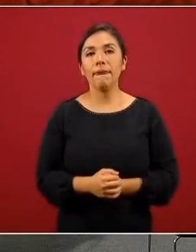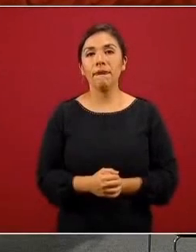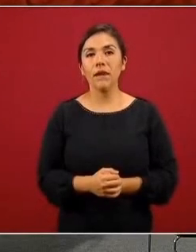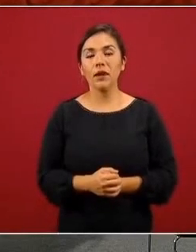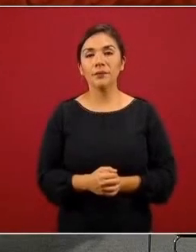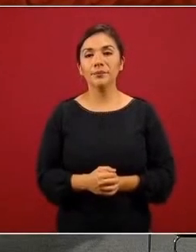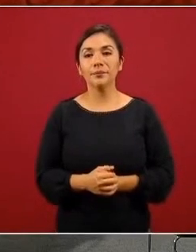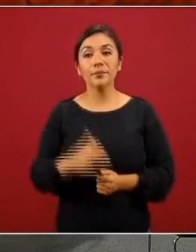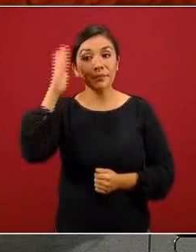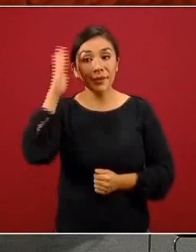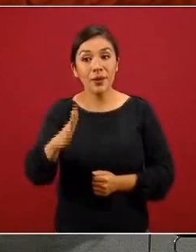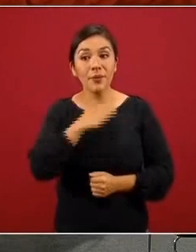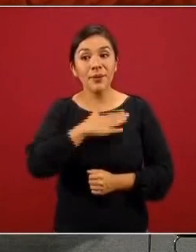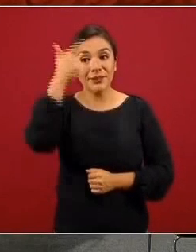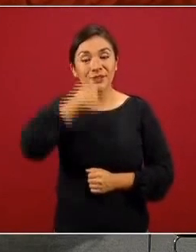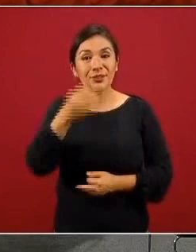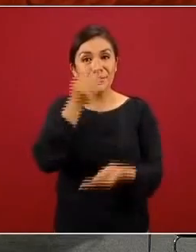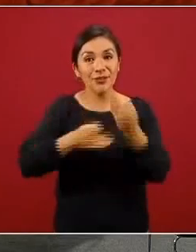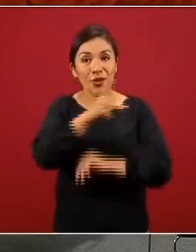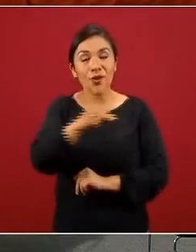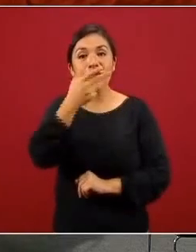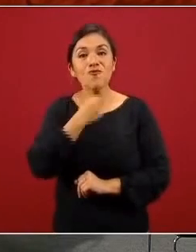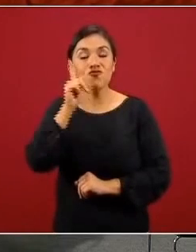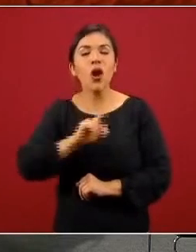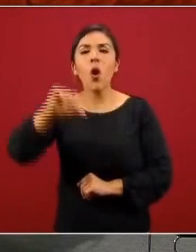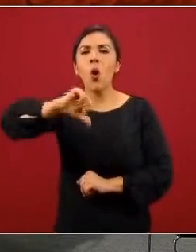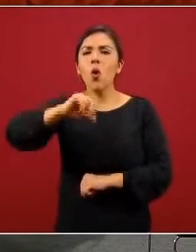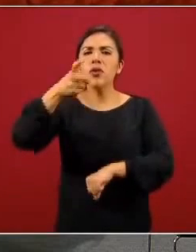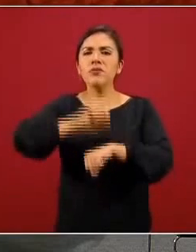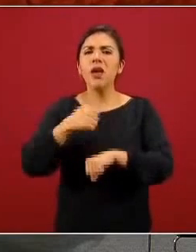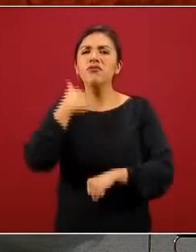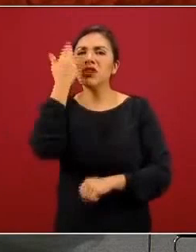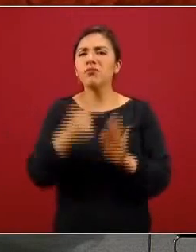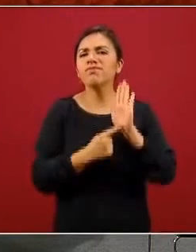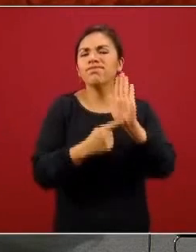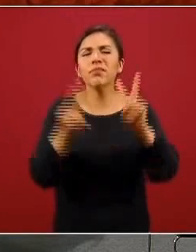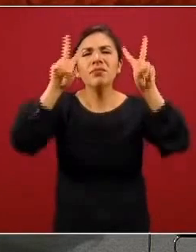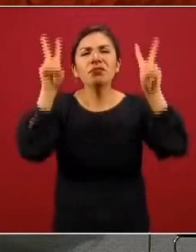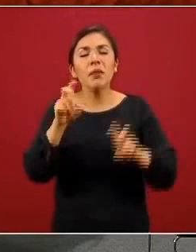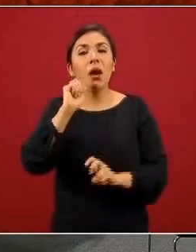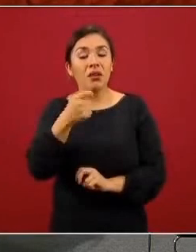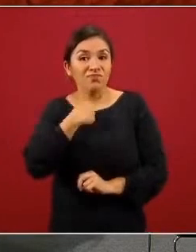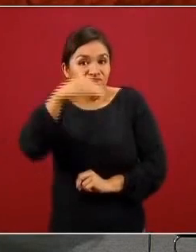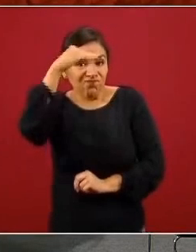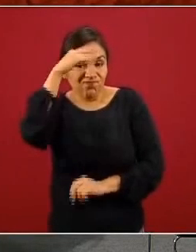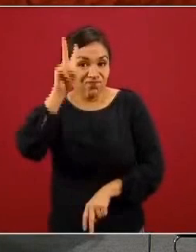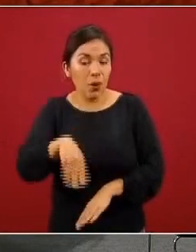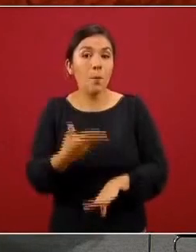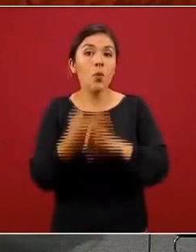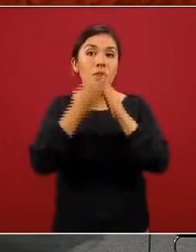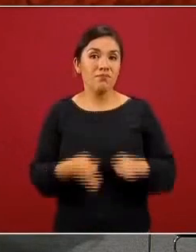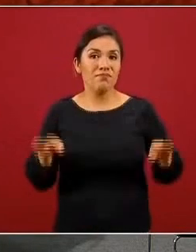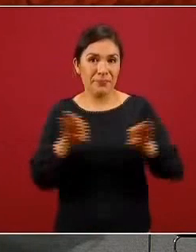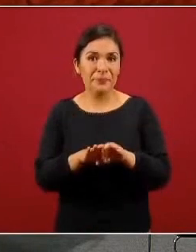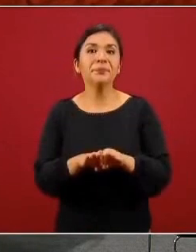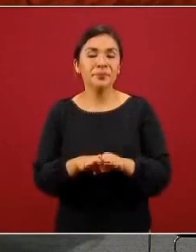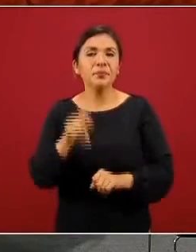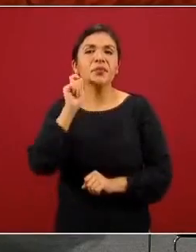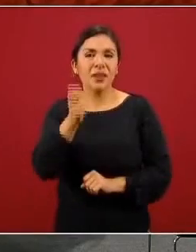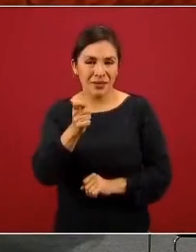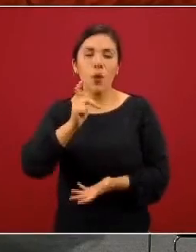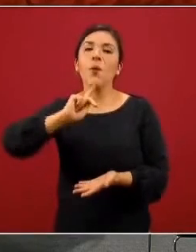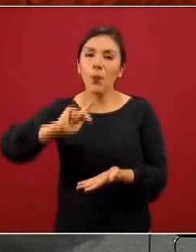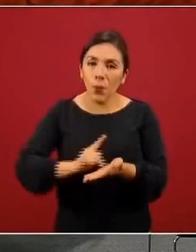hola muy buenas noches a todos y a todas el día de hoy queremos presentarles un tema que consideramos sumamente fundamental que es